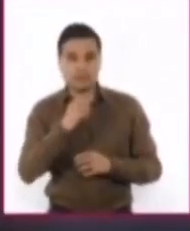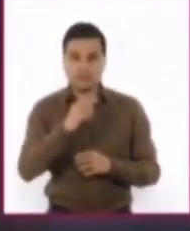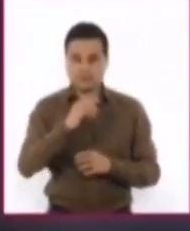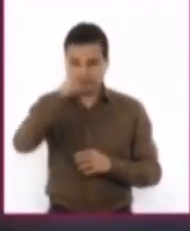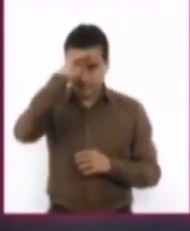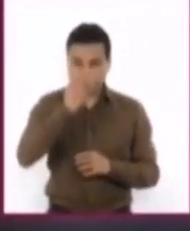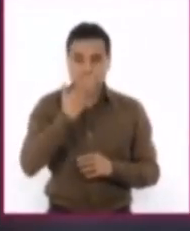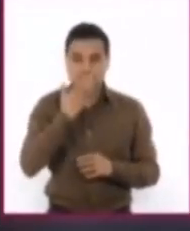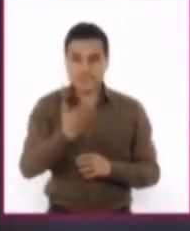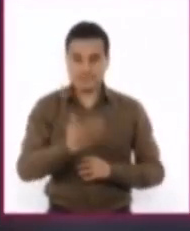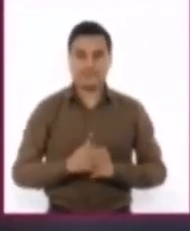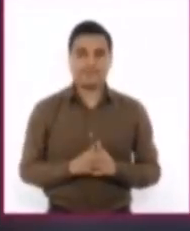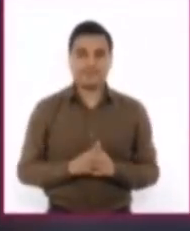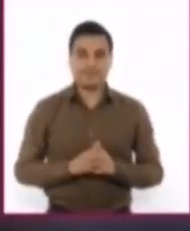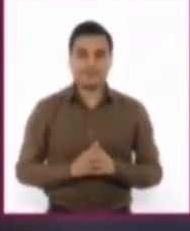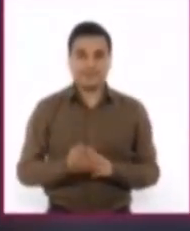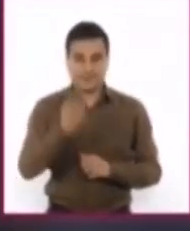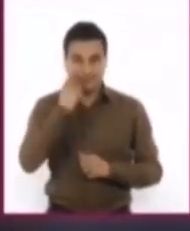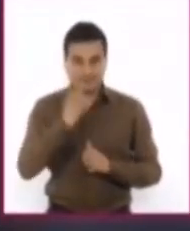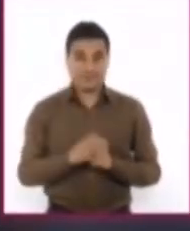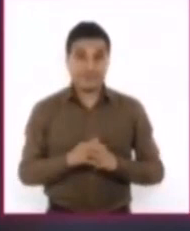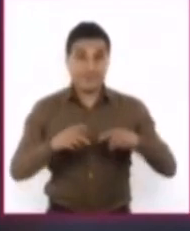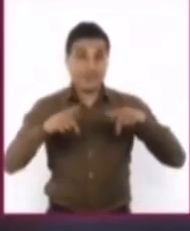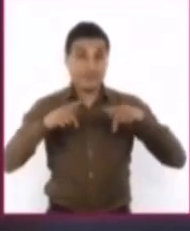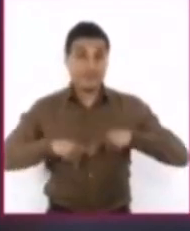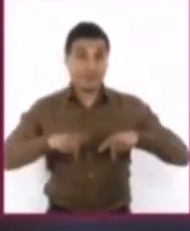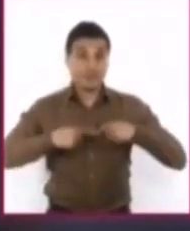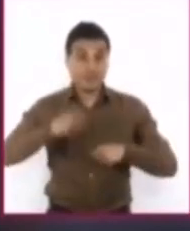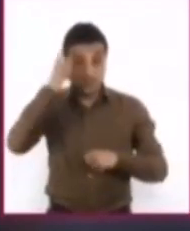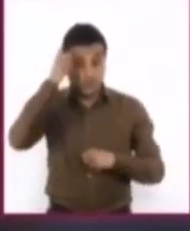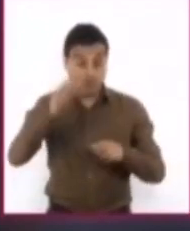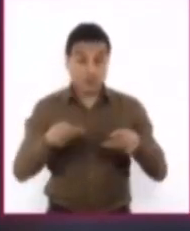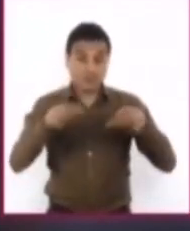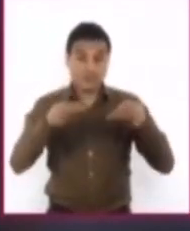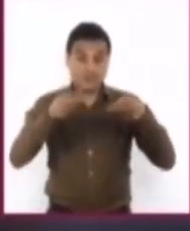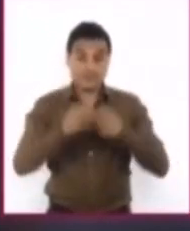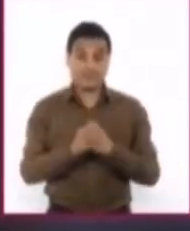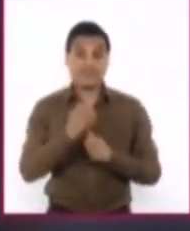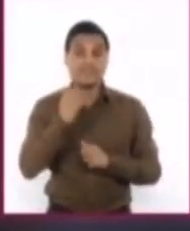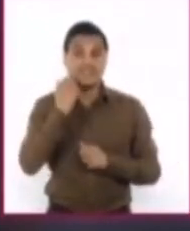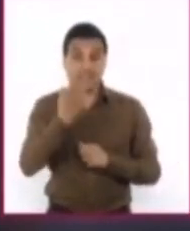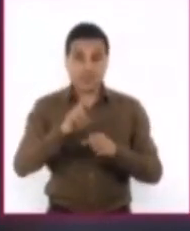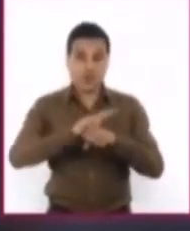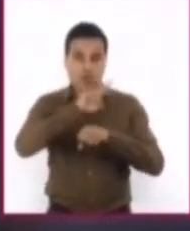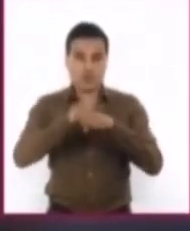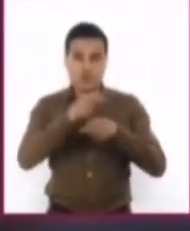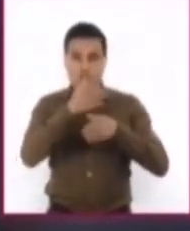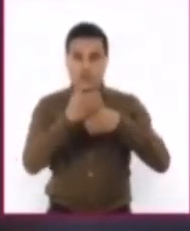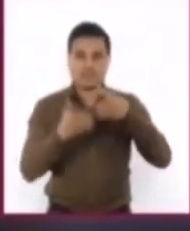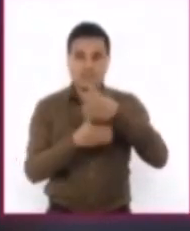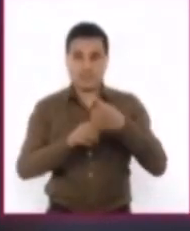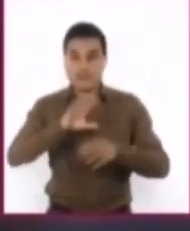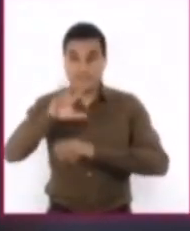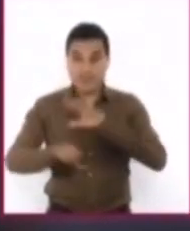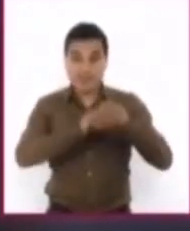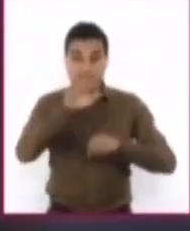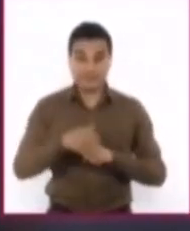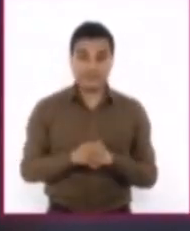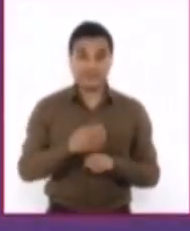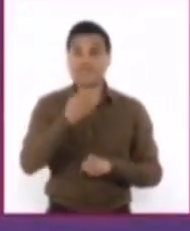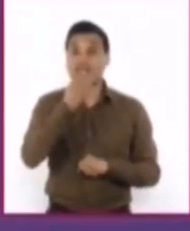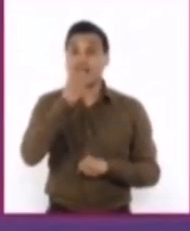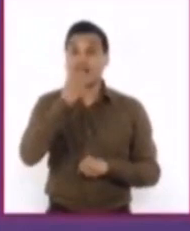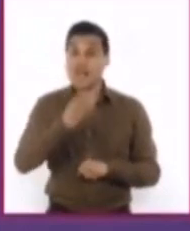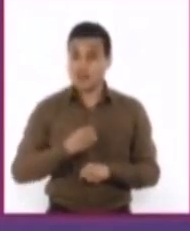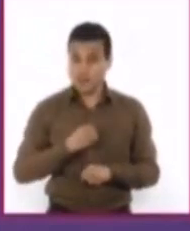Los inversionistas decidieron explotar los recursos naturales, aunque les advirtieron que serán sancionados.